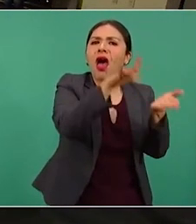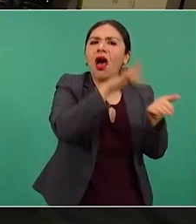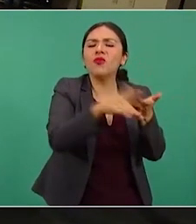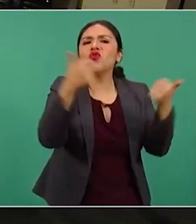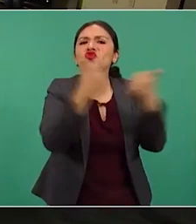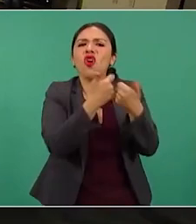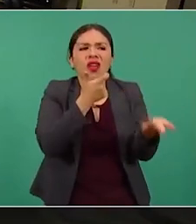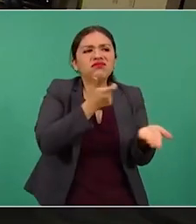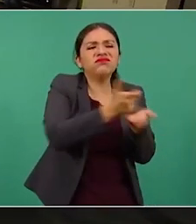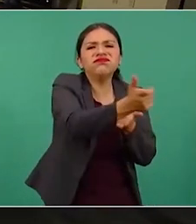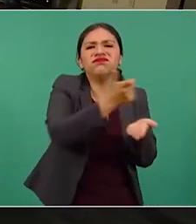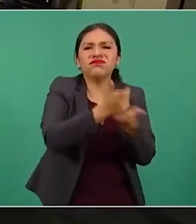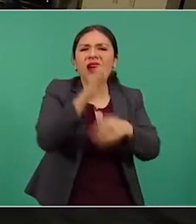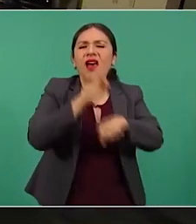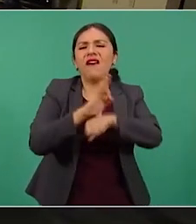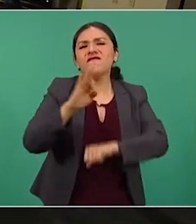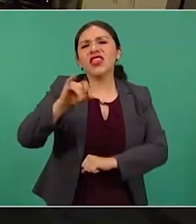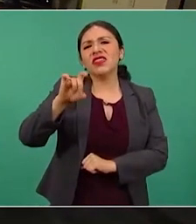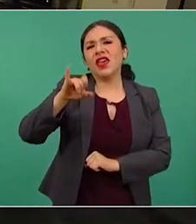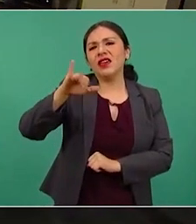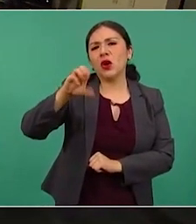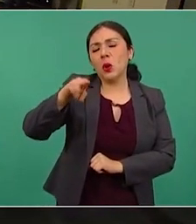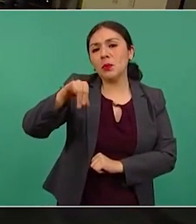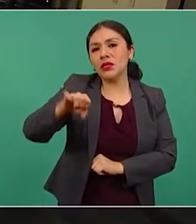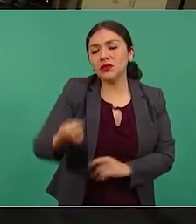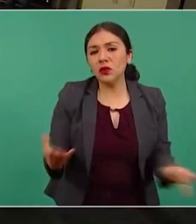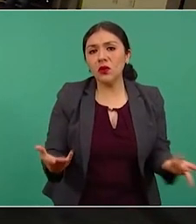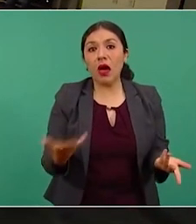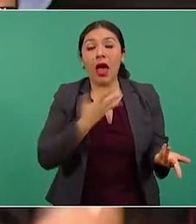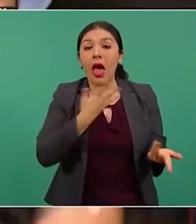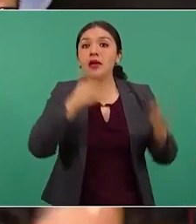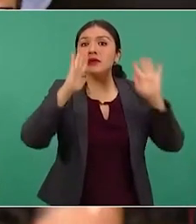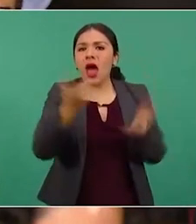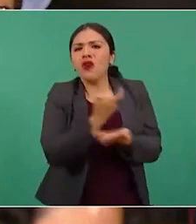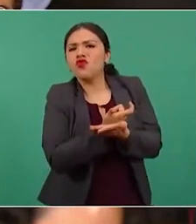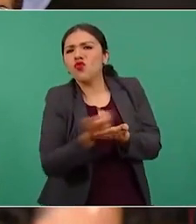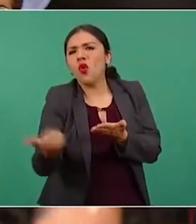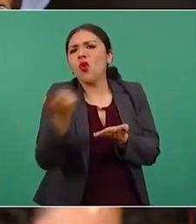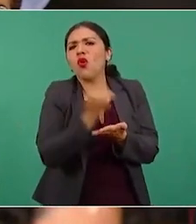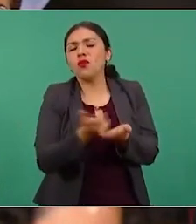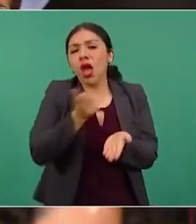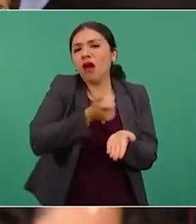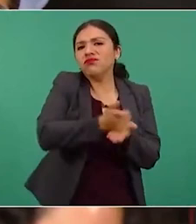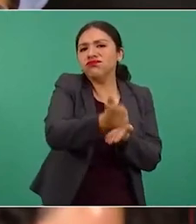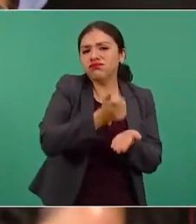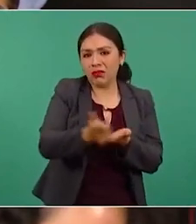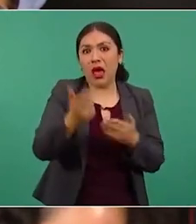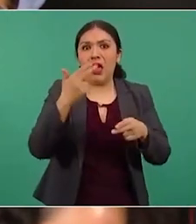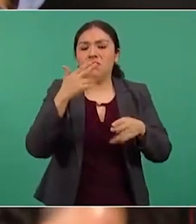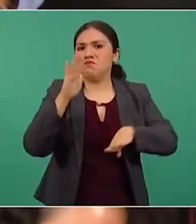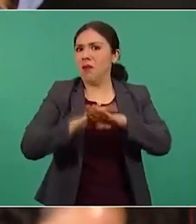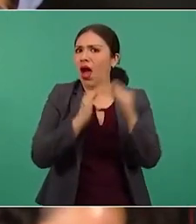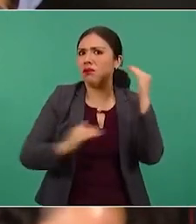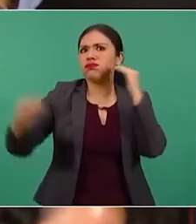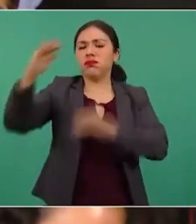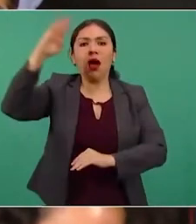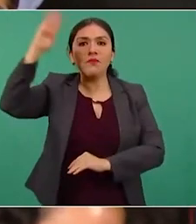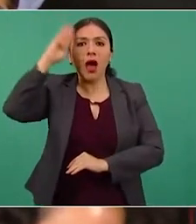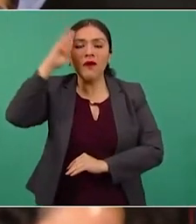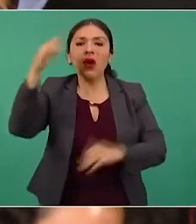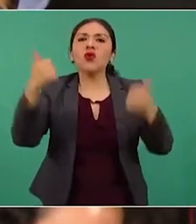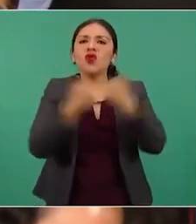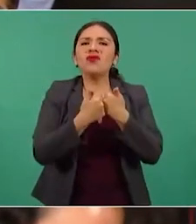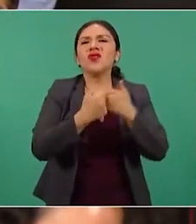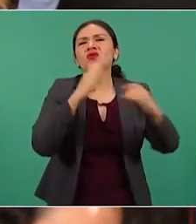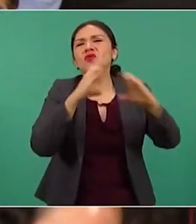fideicomisos, por qué si tienen ya el sueldo, hasta las nubes, por cierto, de los medios de